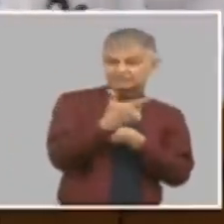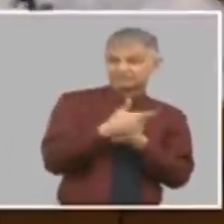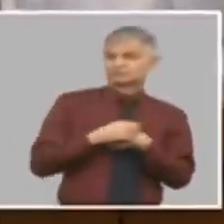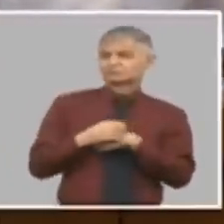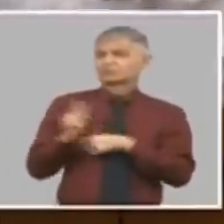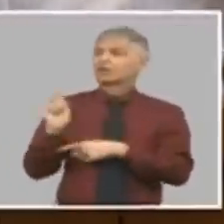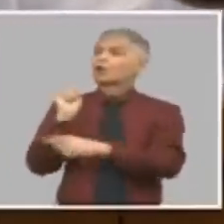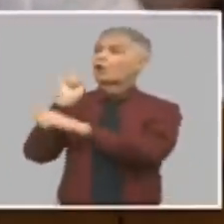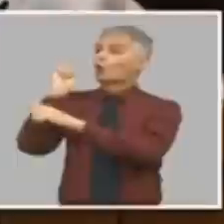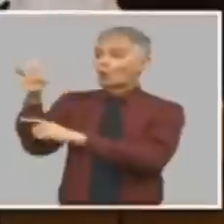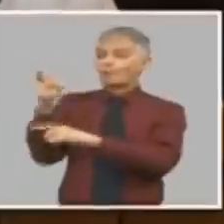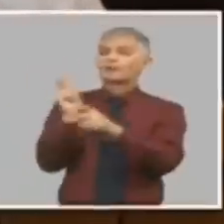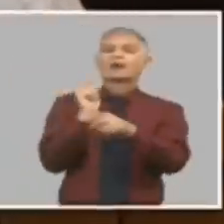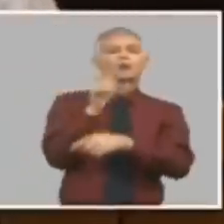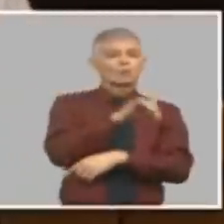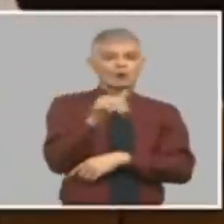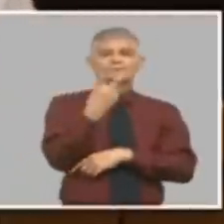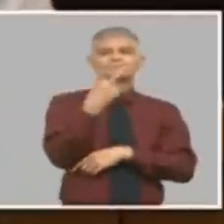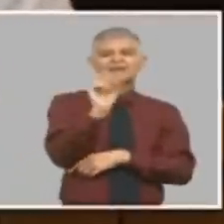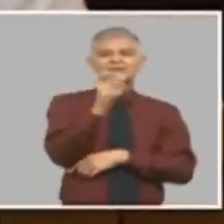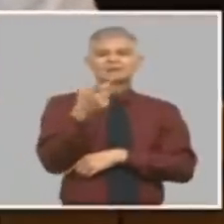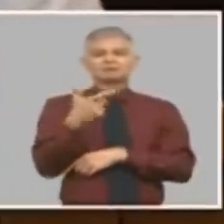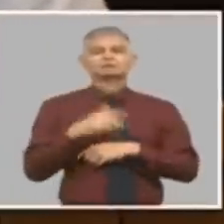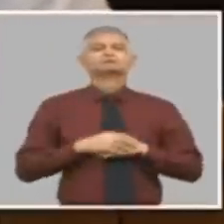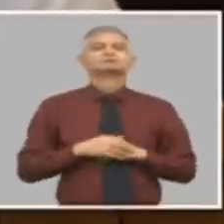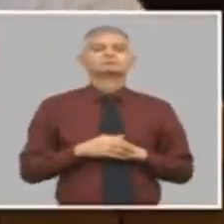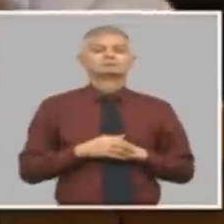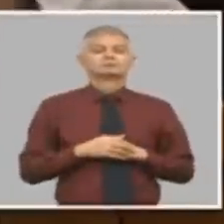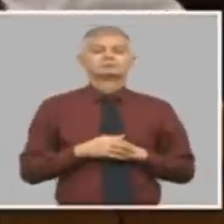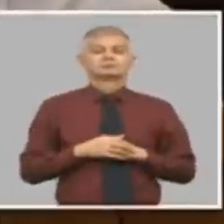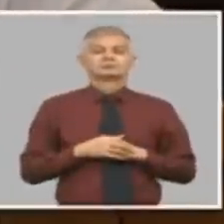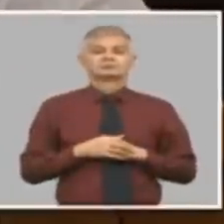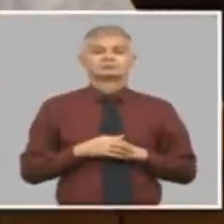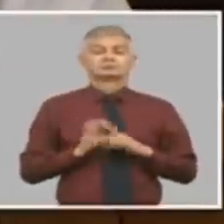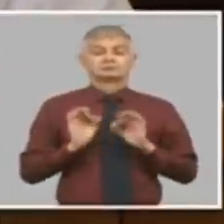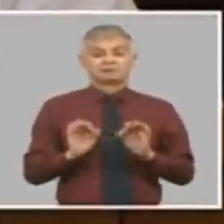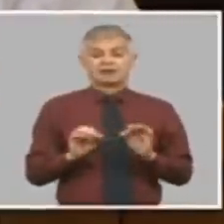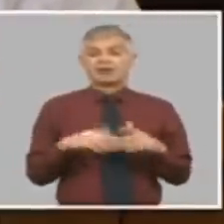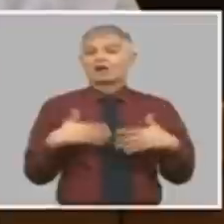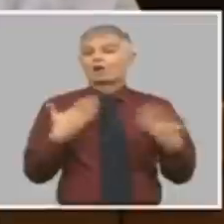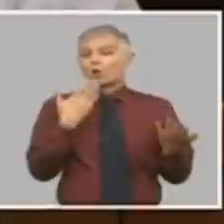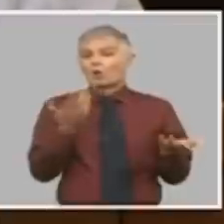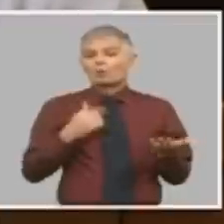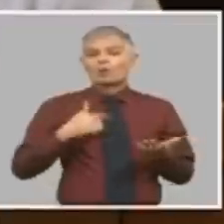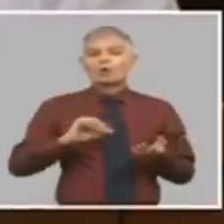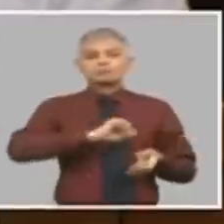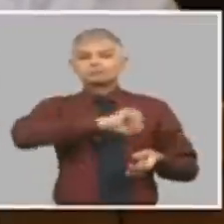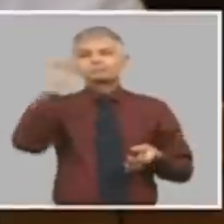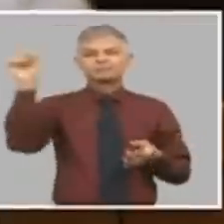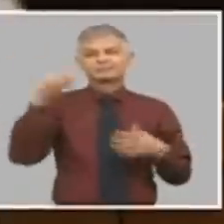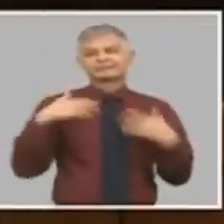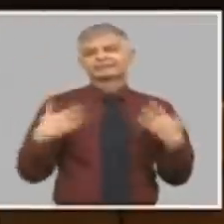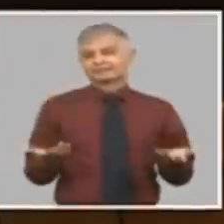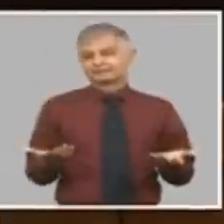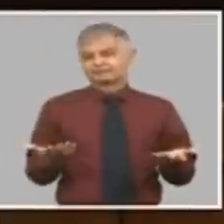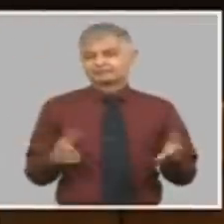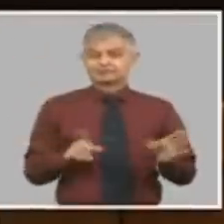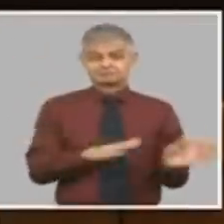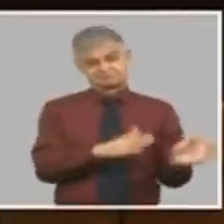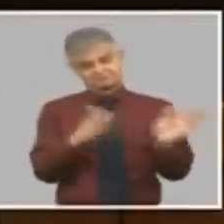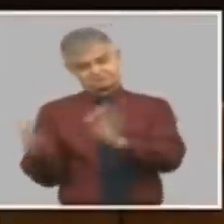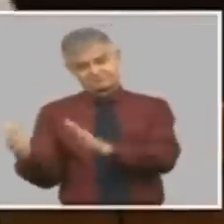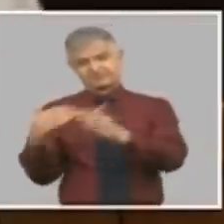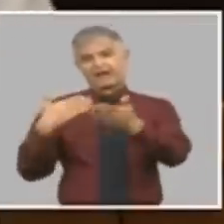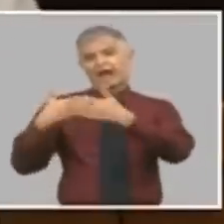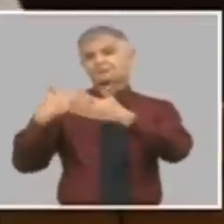cuesta veinte pesos estoy haciendo como referencia un dólar ahora ¿dónde ganamos? vamos para la empresa al lado